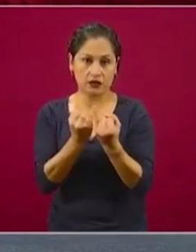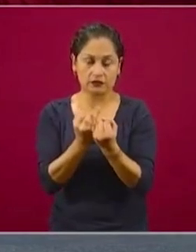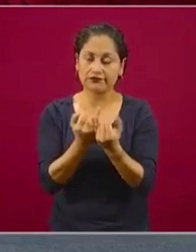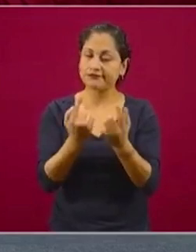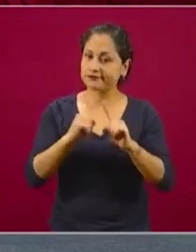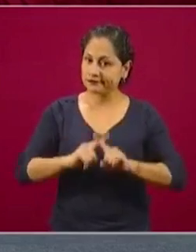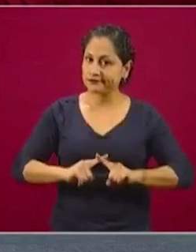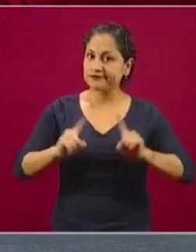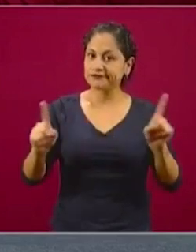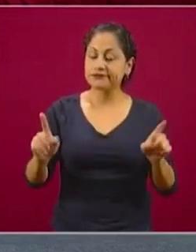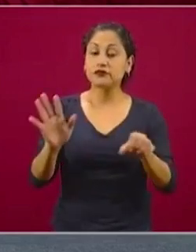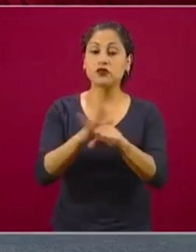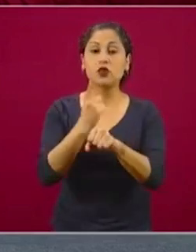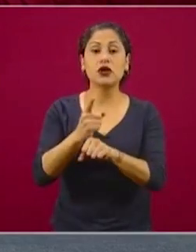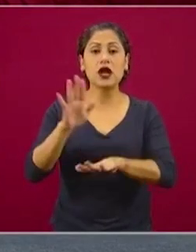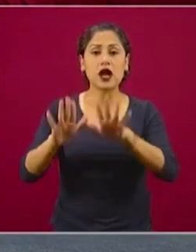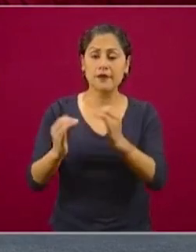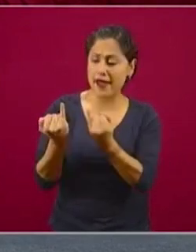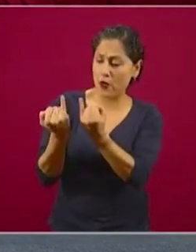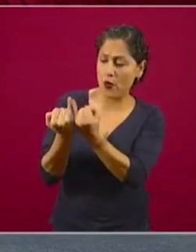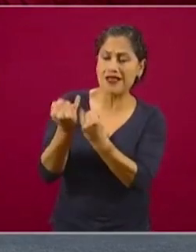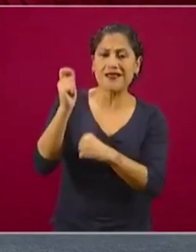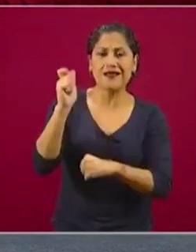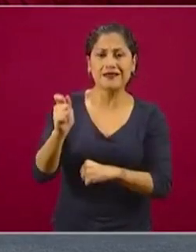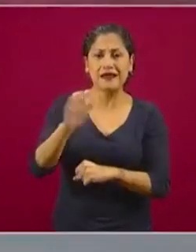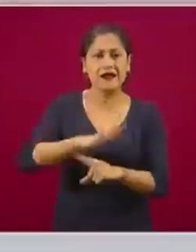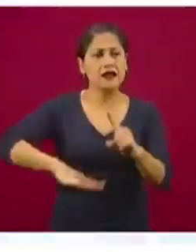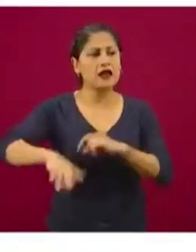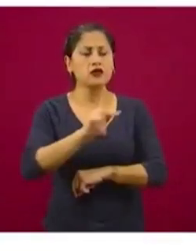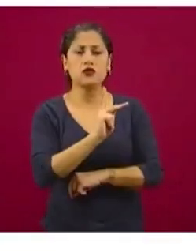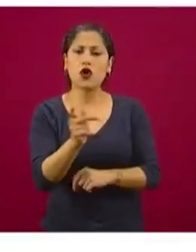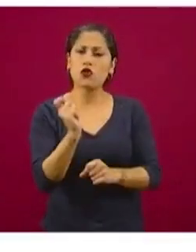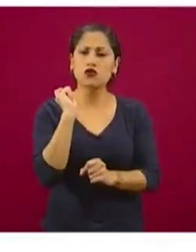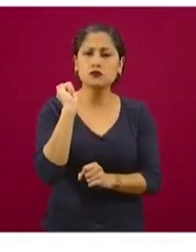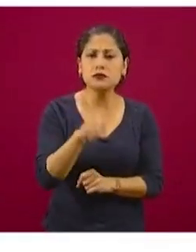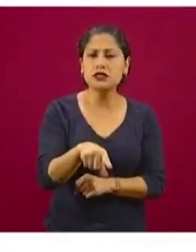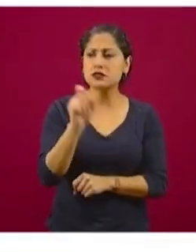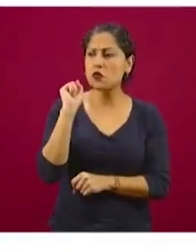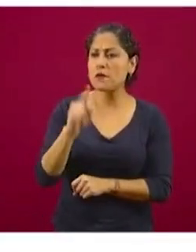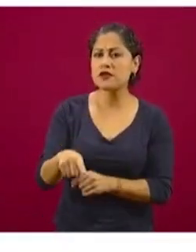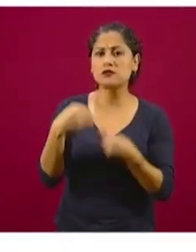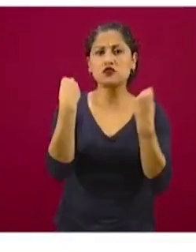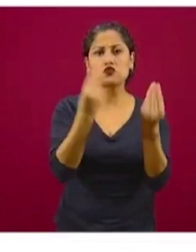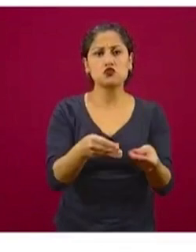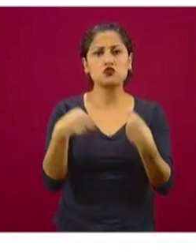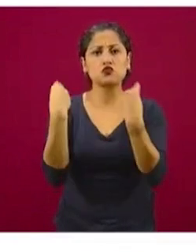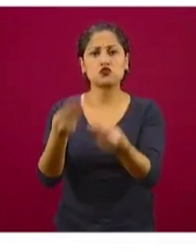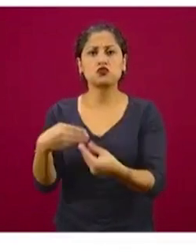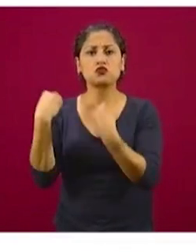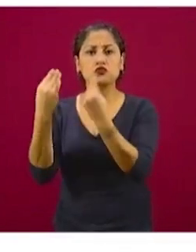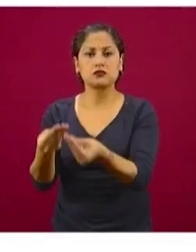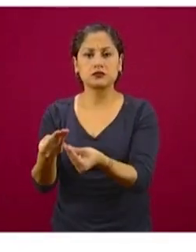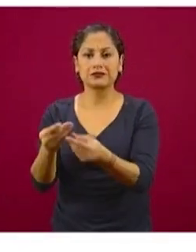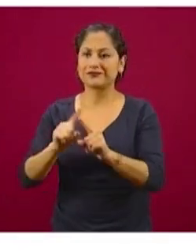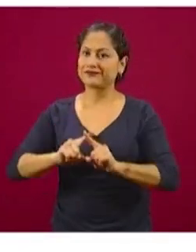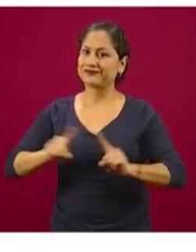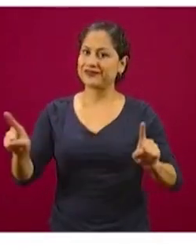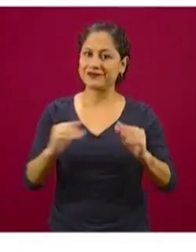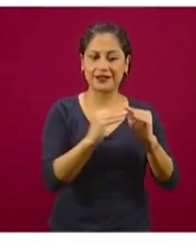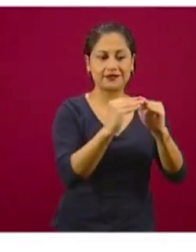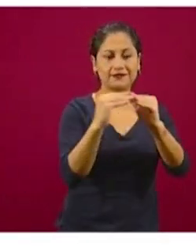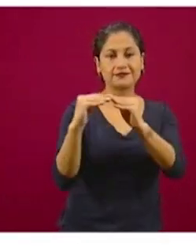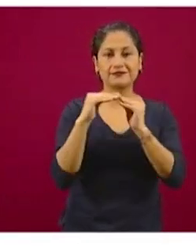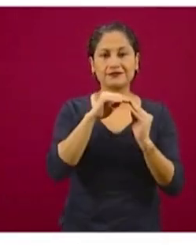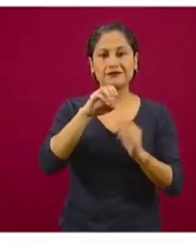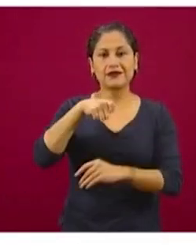a todos se les da lo mismo, ahí lo pueden ver en ese dibujo, mientras que cuando el criterio es de equidad se da más